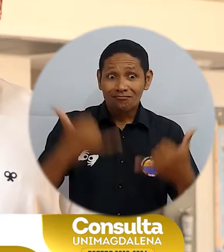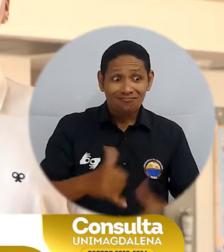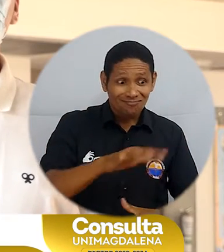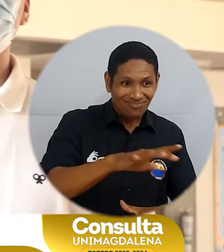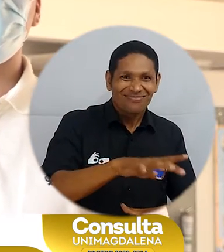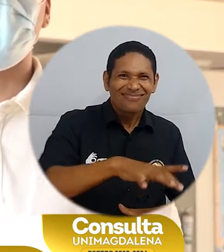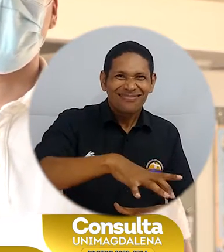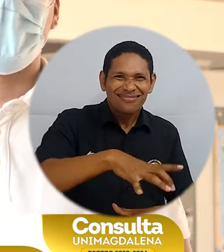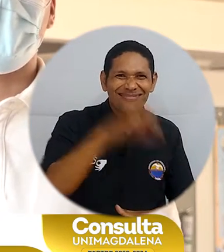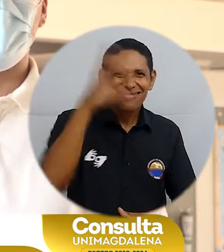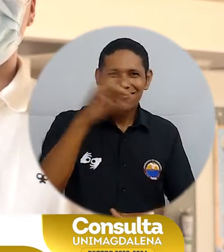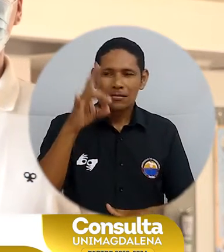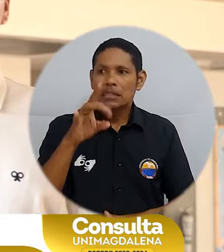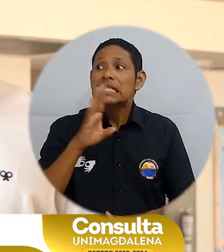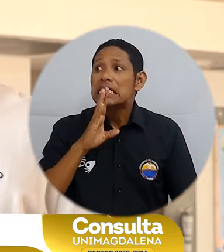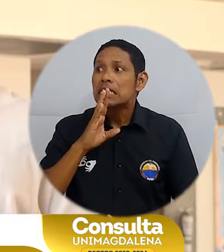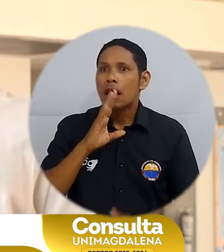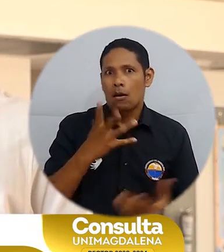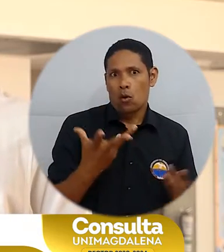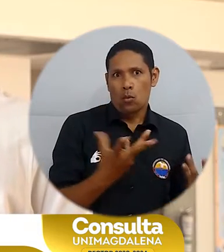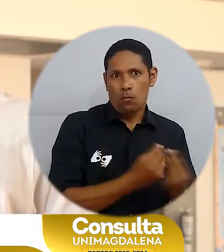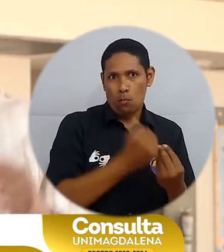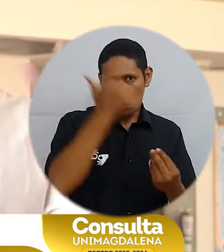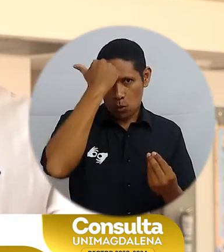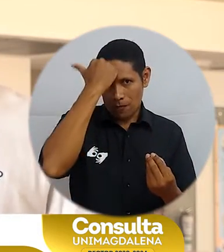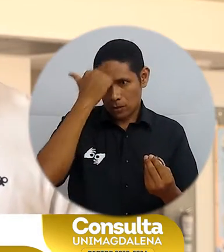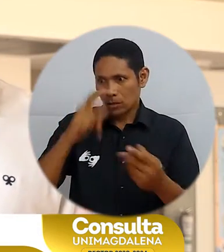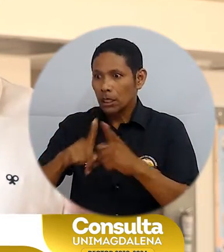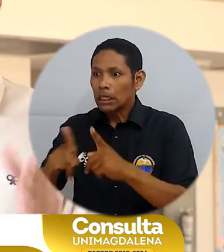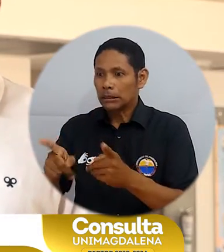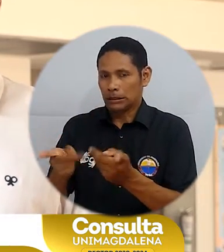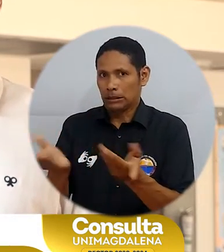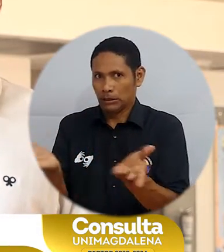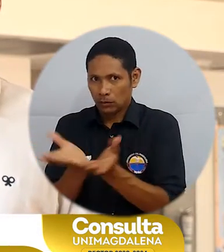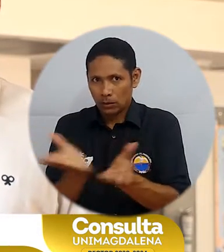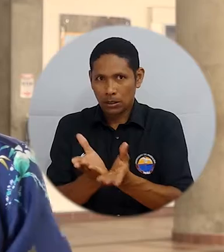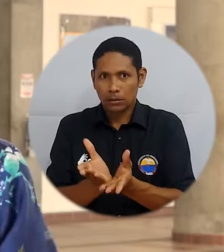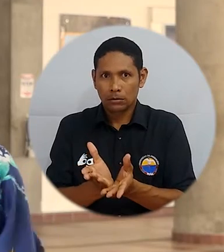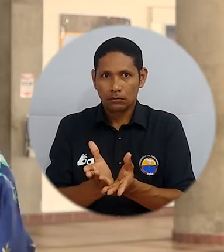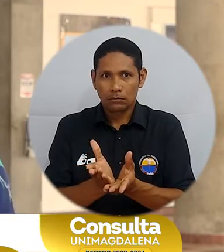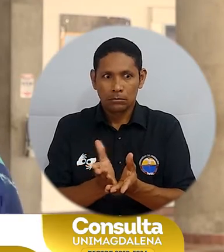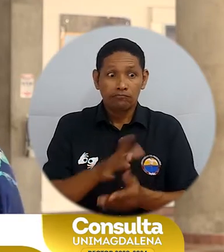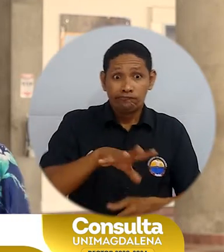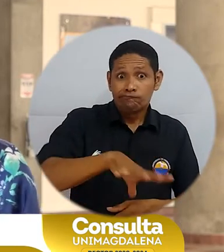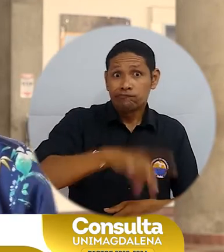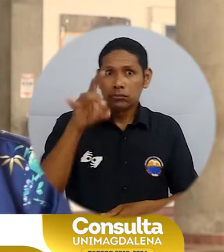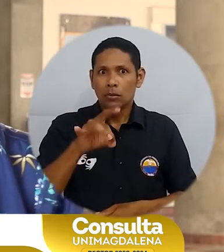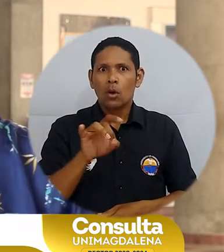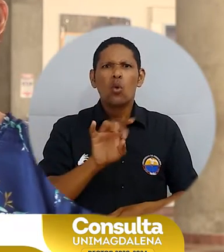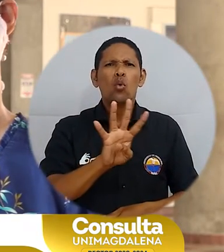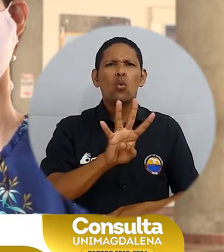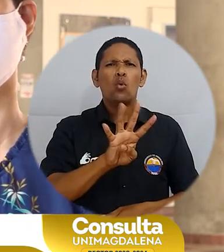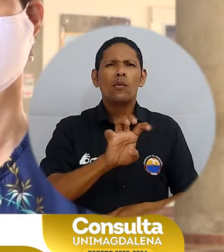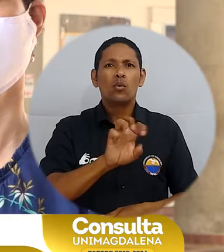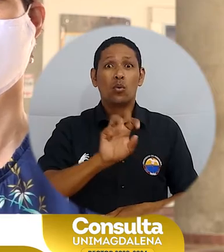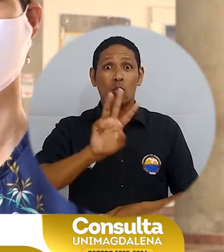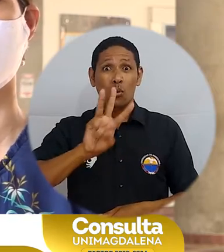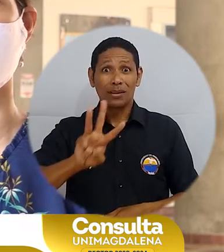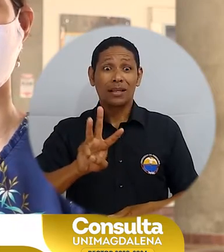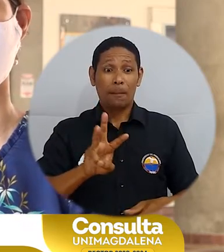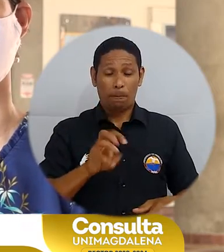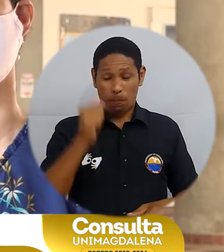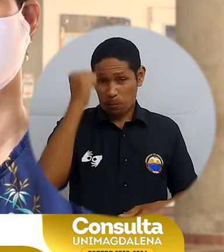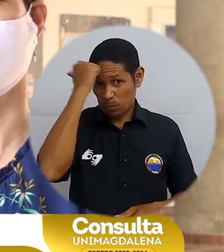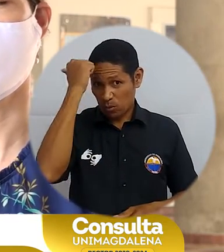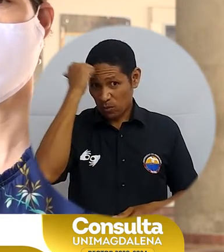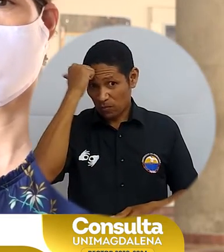En esta consulta están habilitados para votar docentes y estudiantes. En esta consulta existen 993